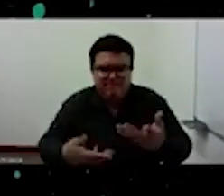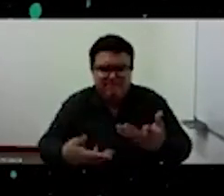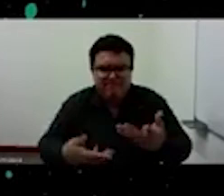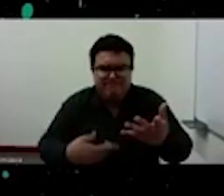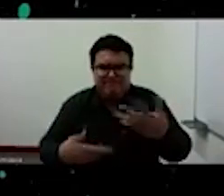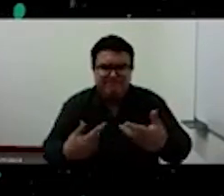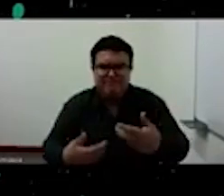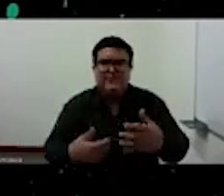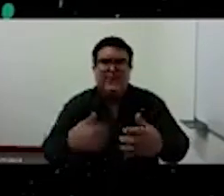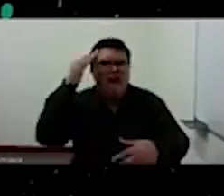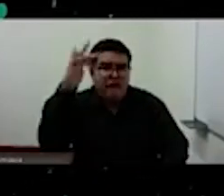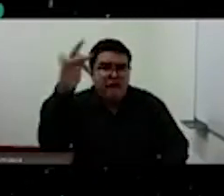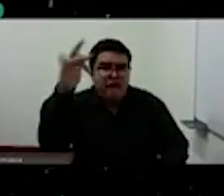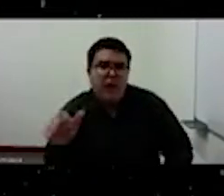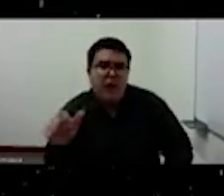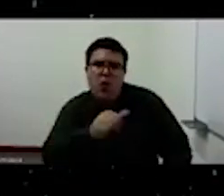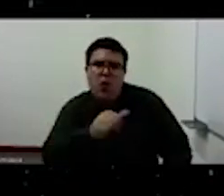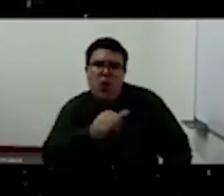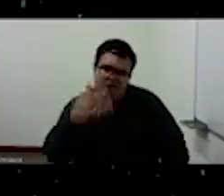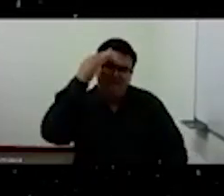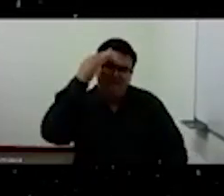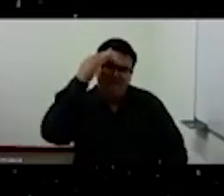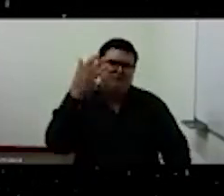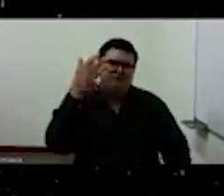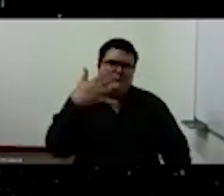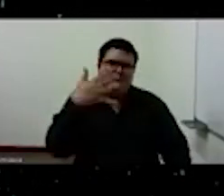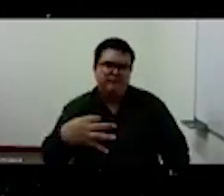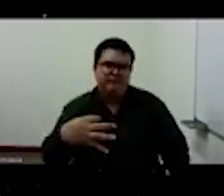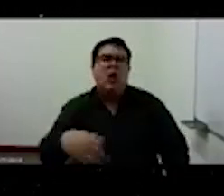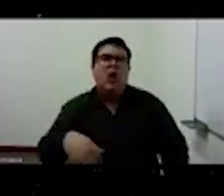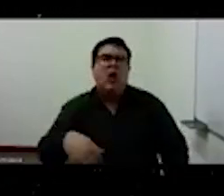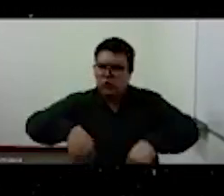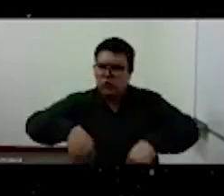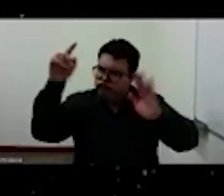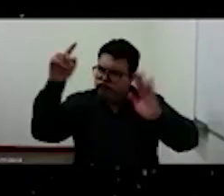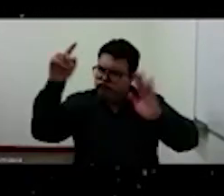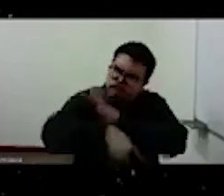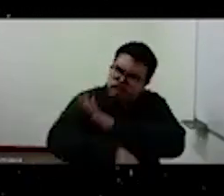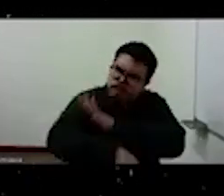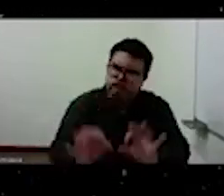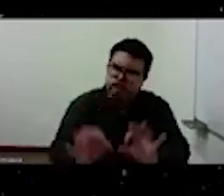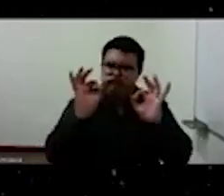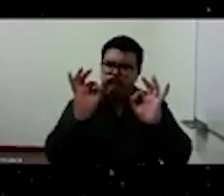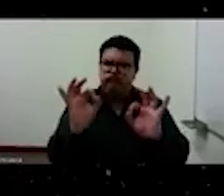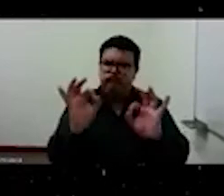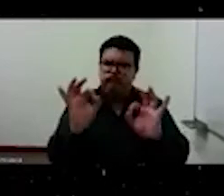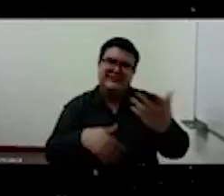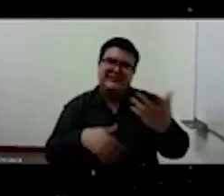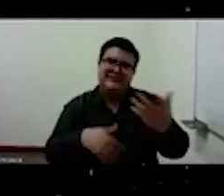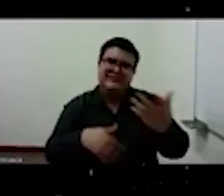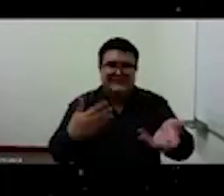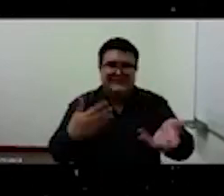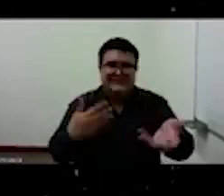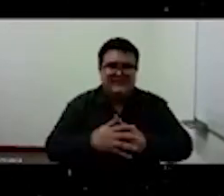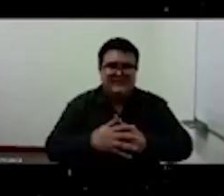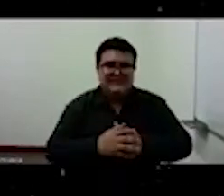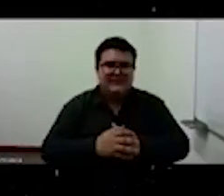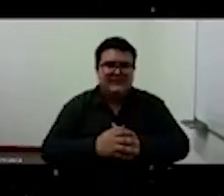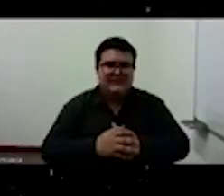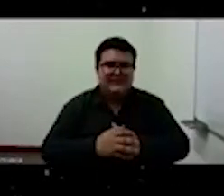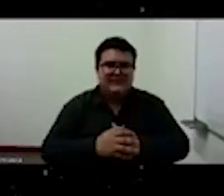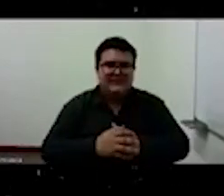filósofo que conocemos muy bien, como se podría decir, como el